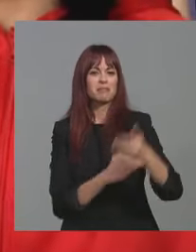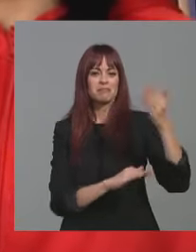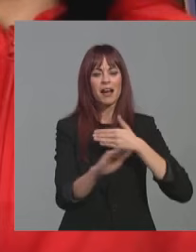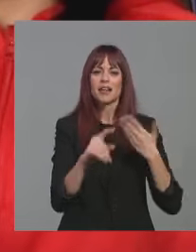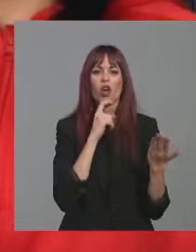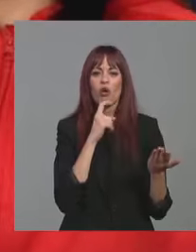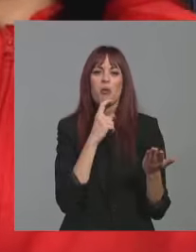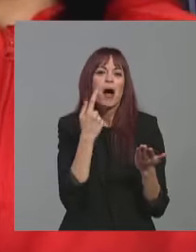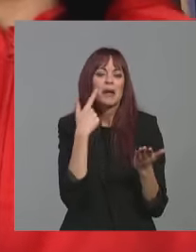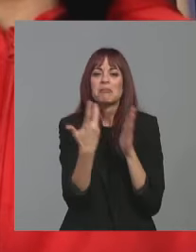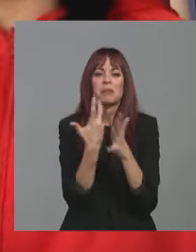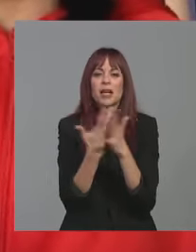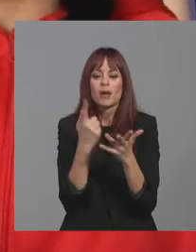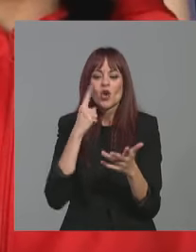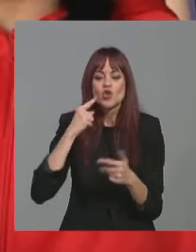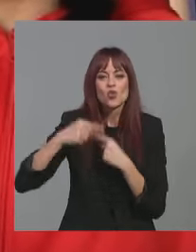hablarnos de tu rutina.